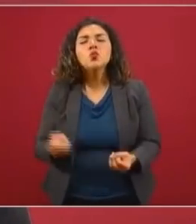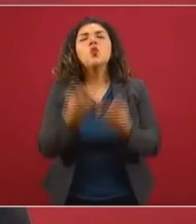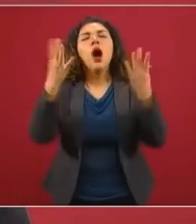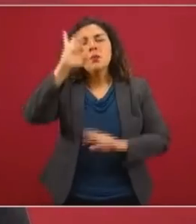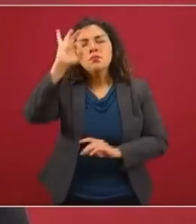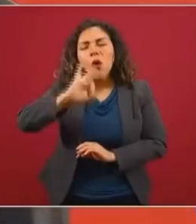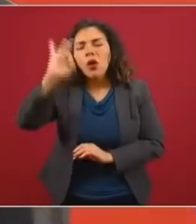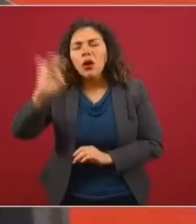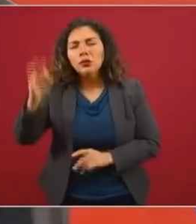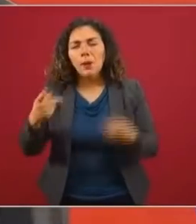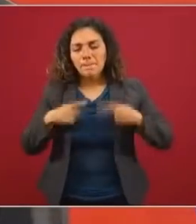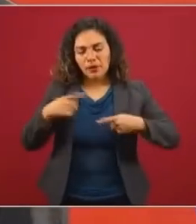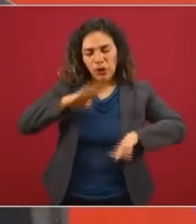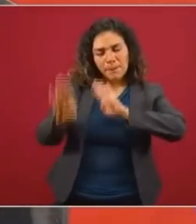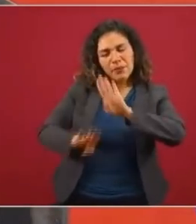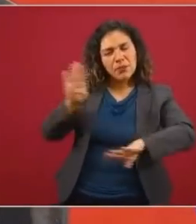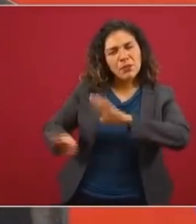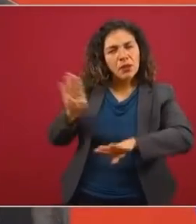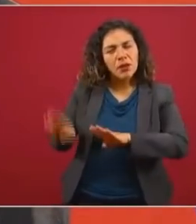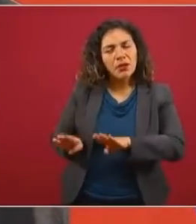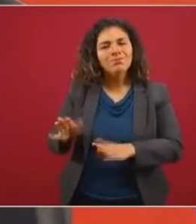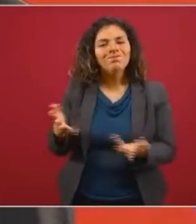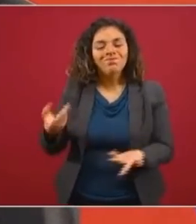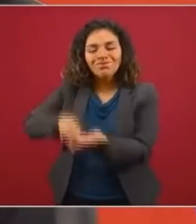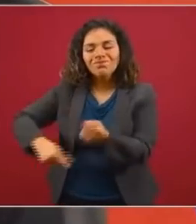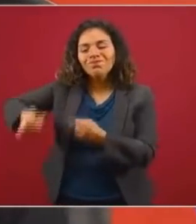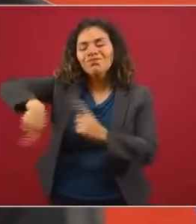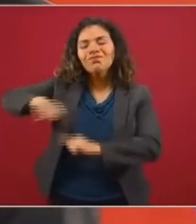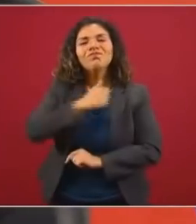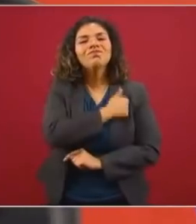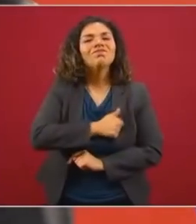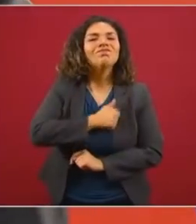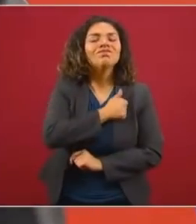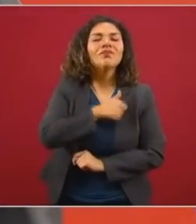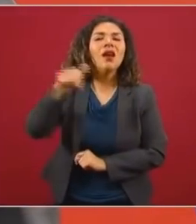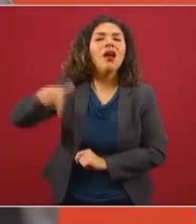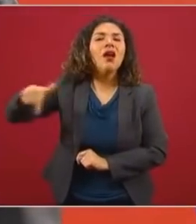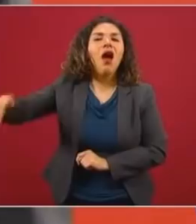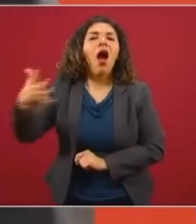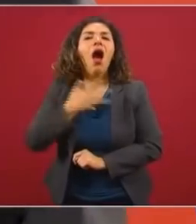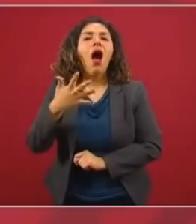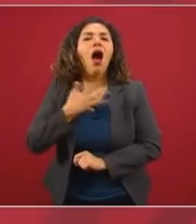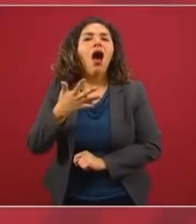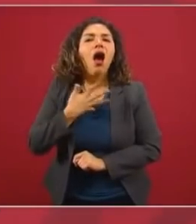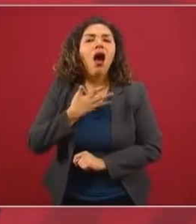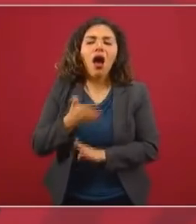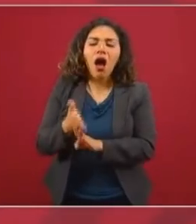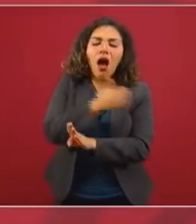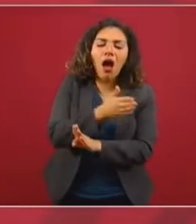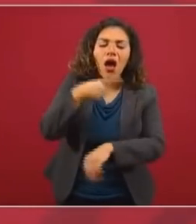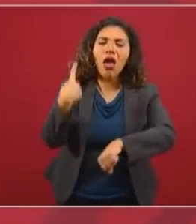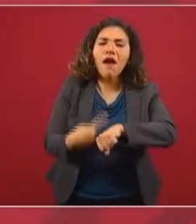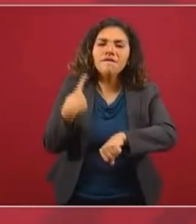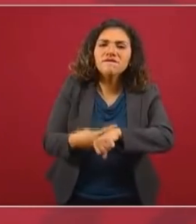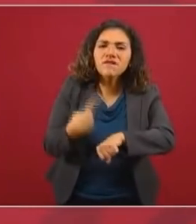elevado de fallecimientos desgraciadamente tiene que ver con enfermos,